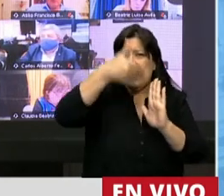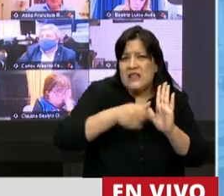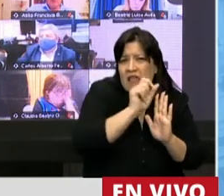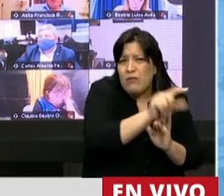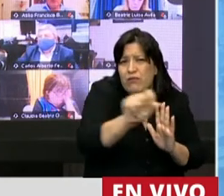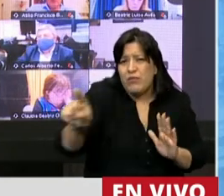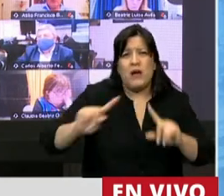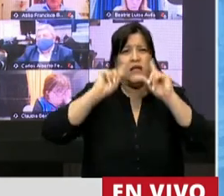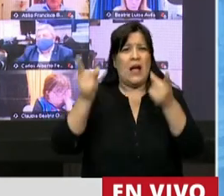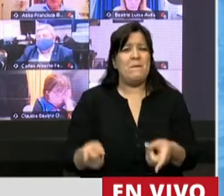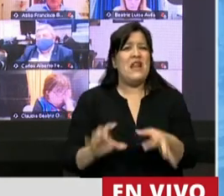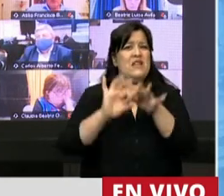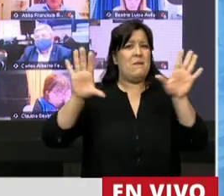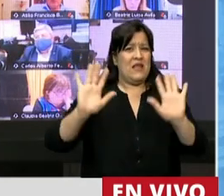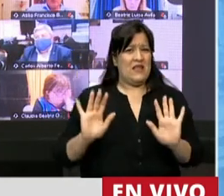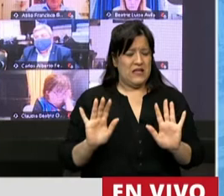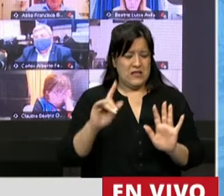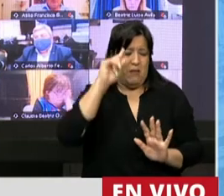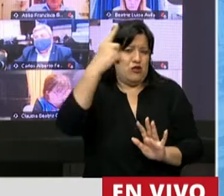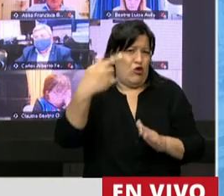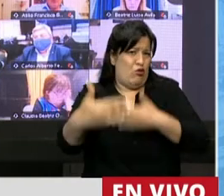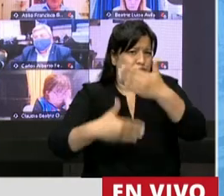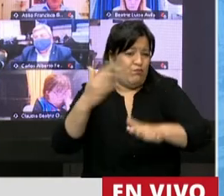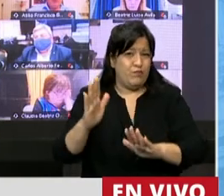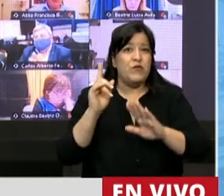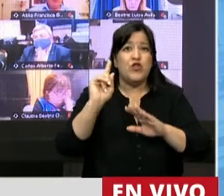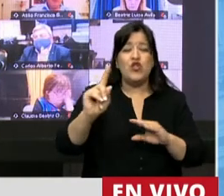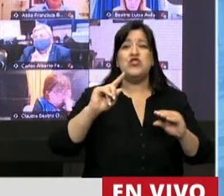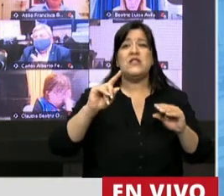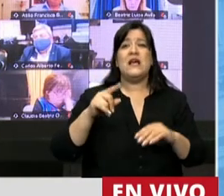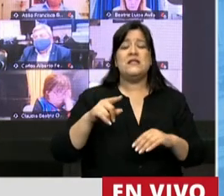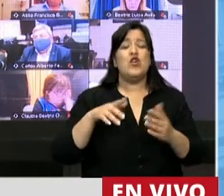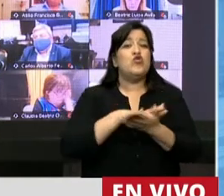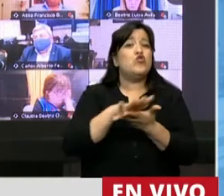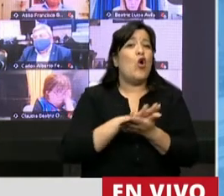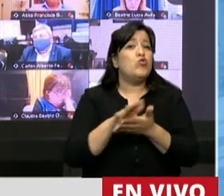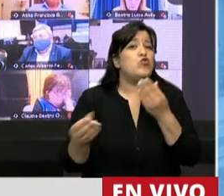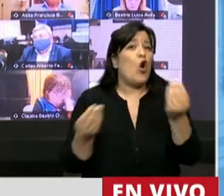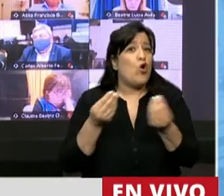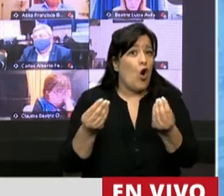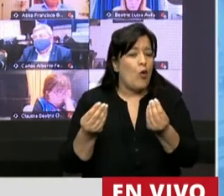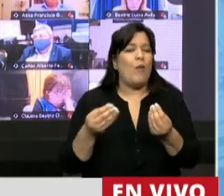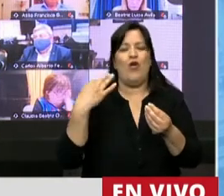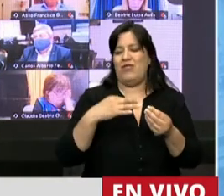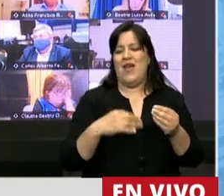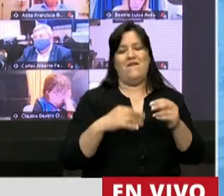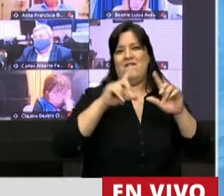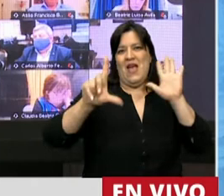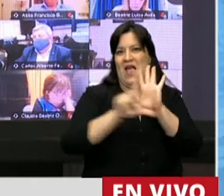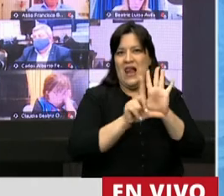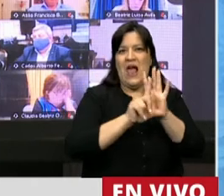Por eso digo que los problemas sociales para su solución requieren de leyes y políticas